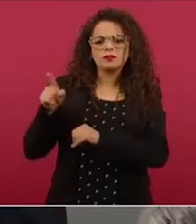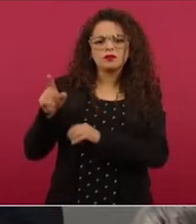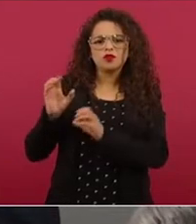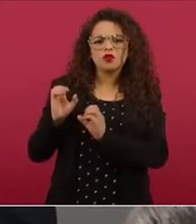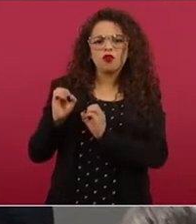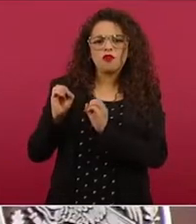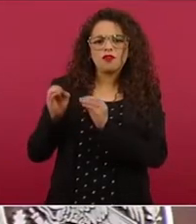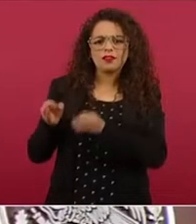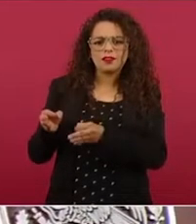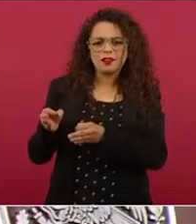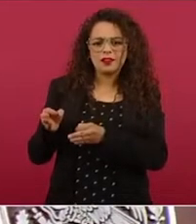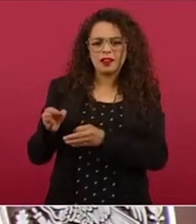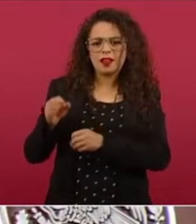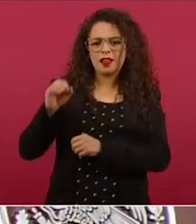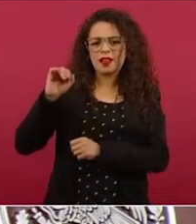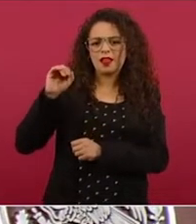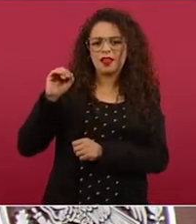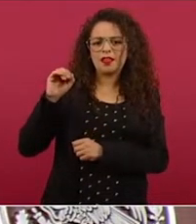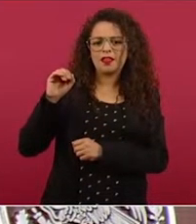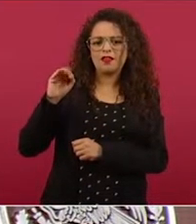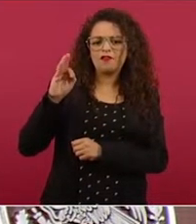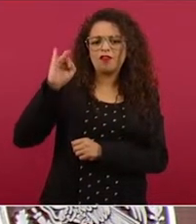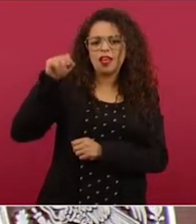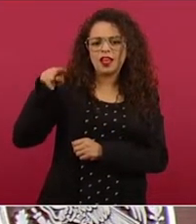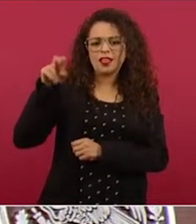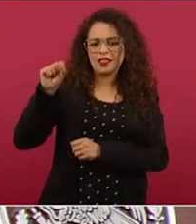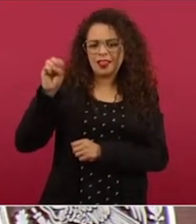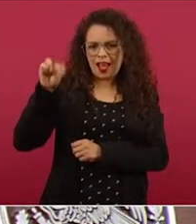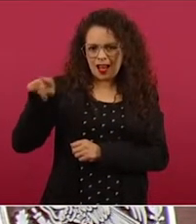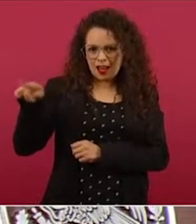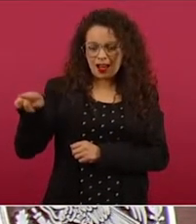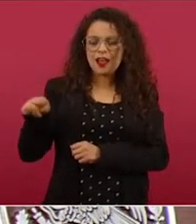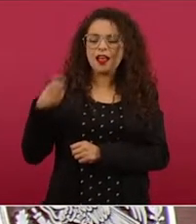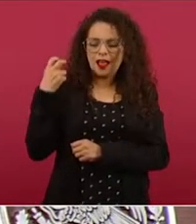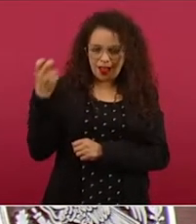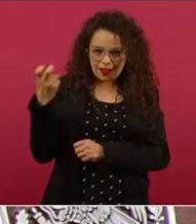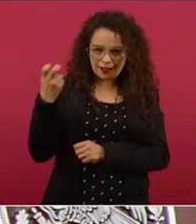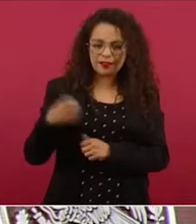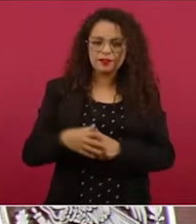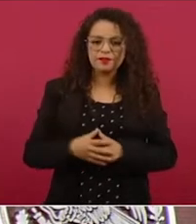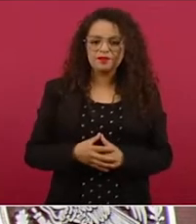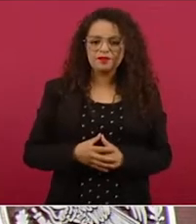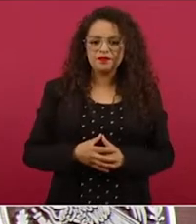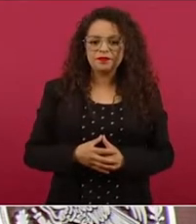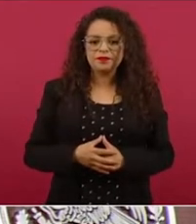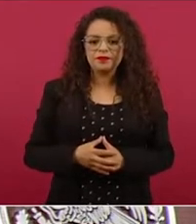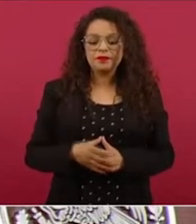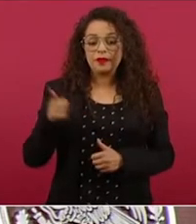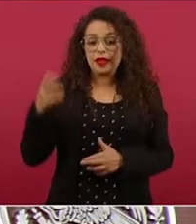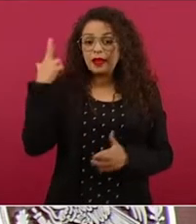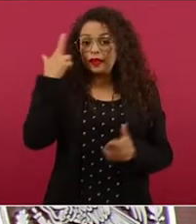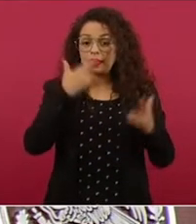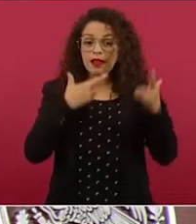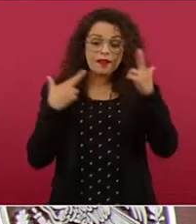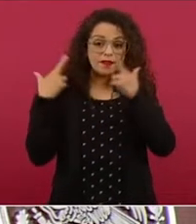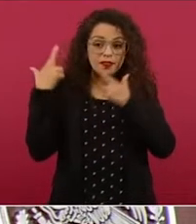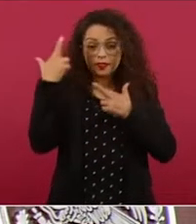Financiera, que se revisaran